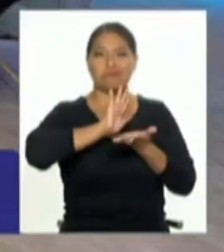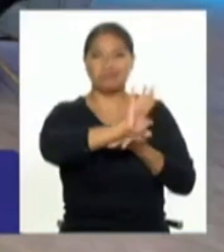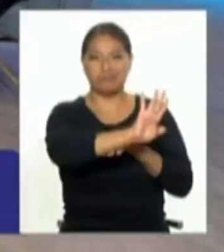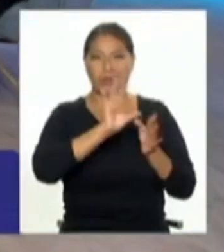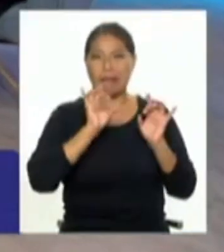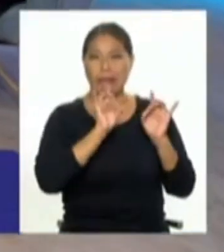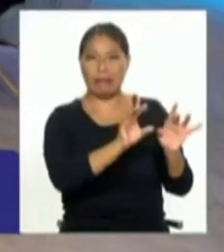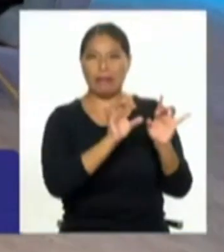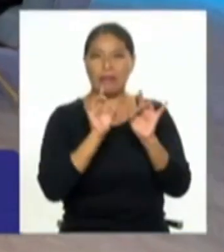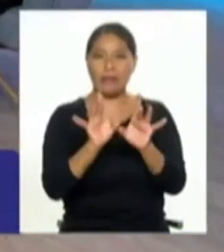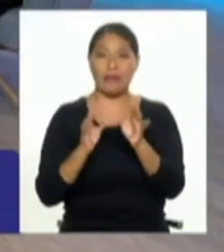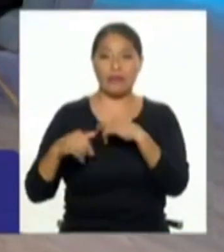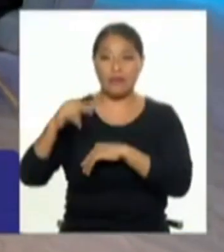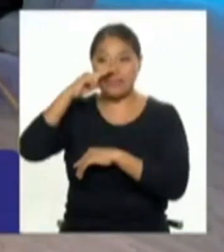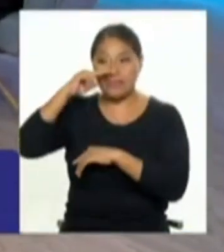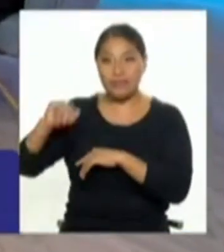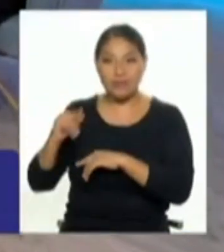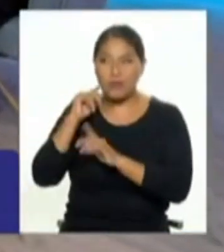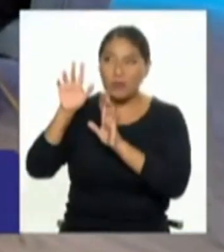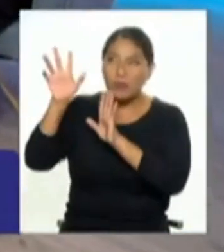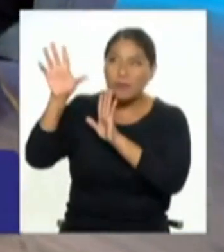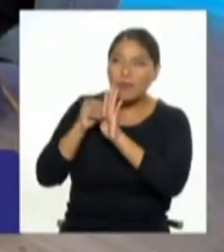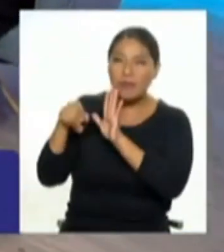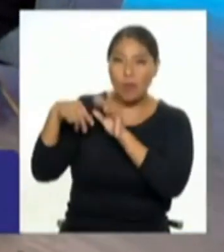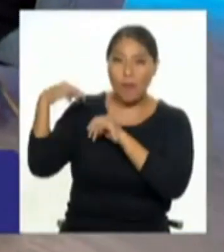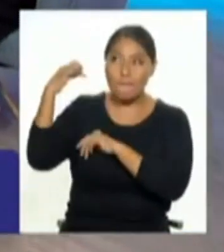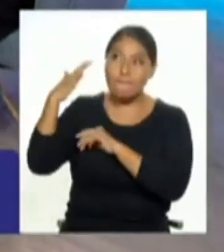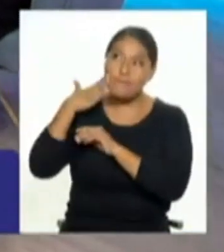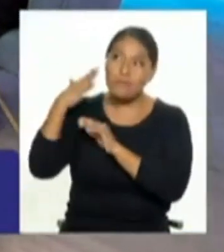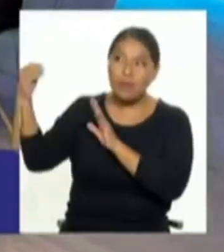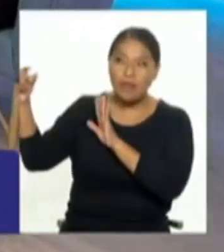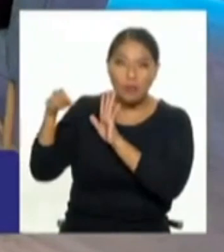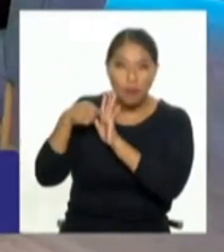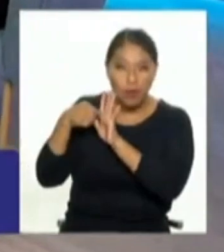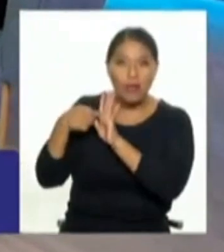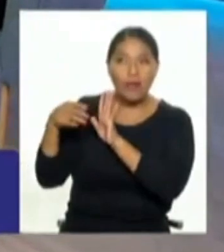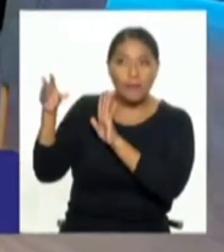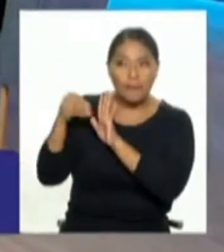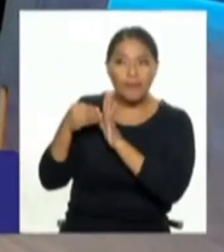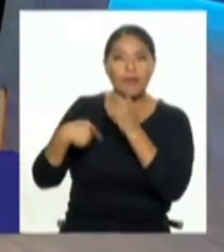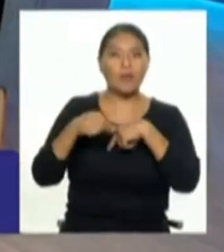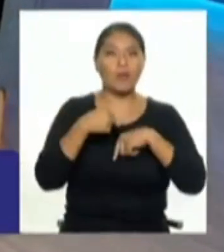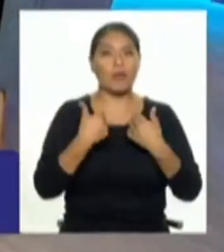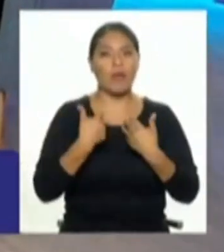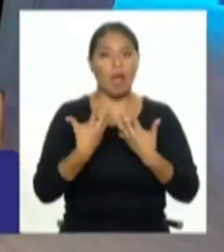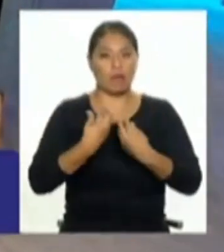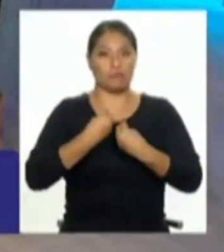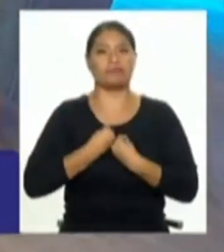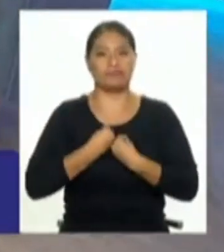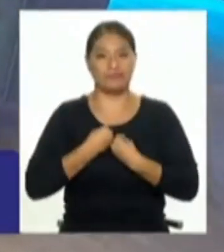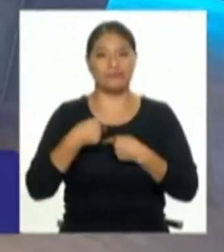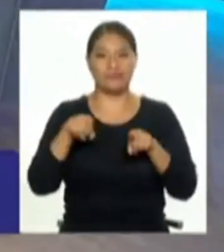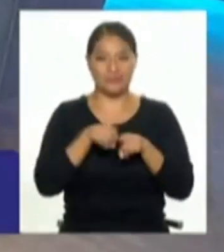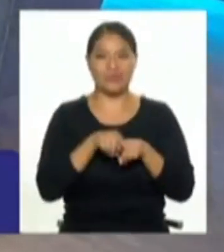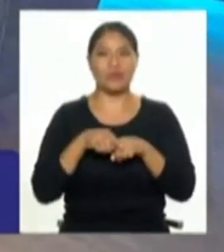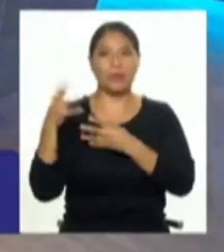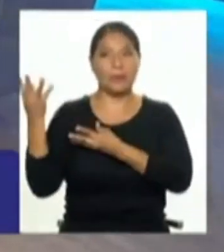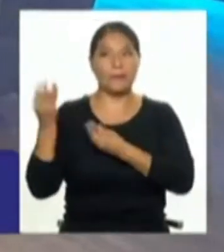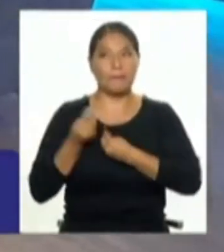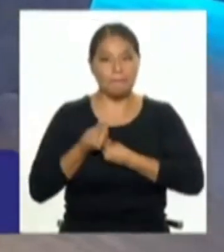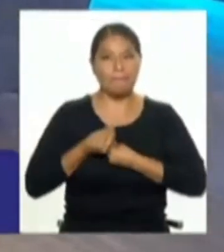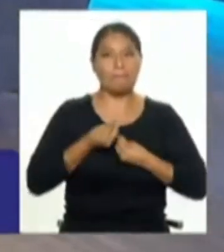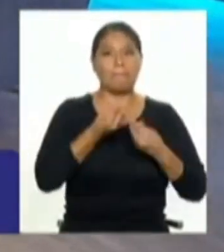de diferenciar y justificar mi reacción violenta ante la provocación entre comillas del otro yo